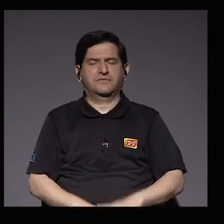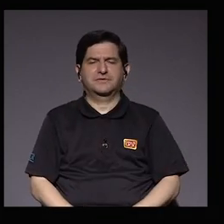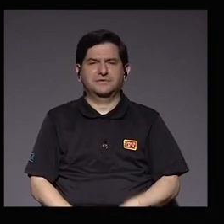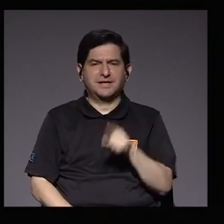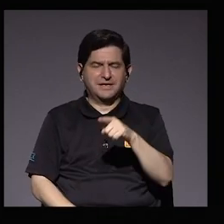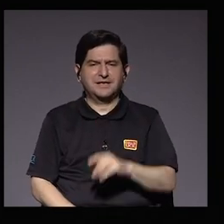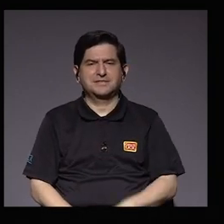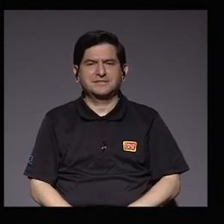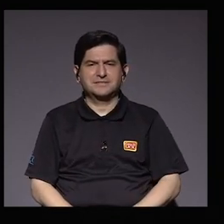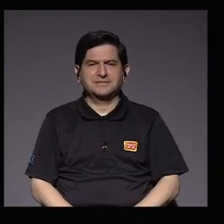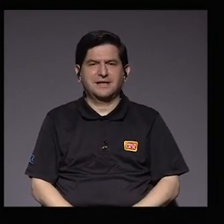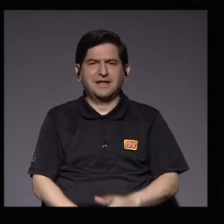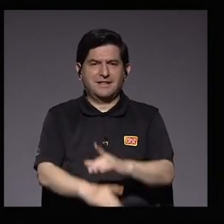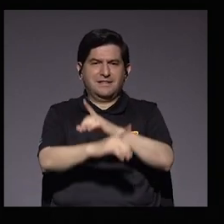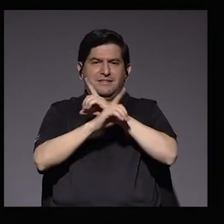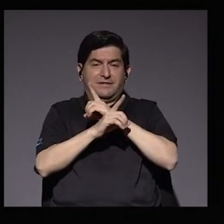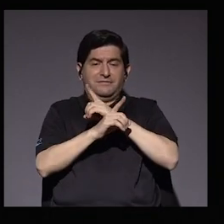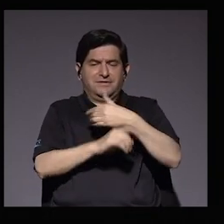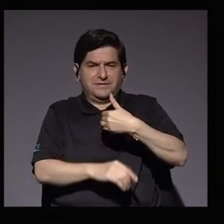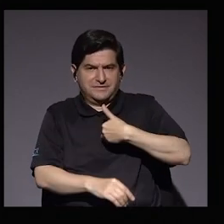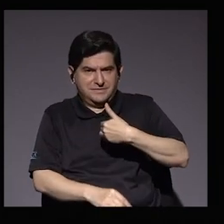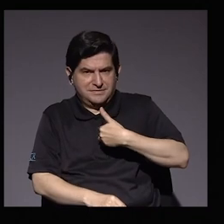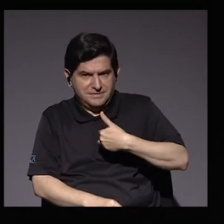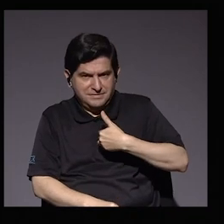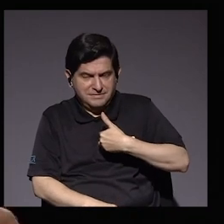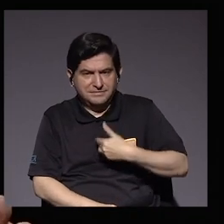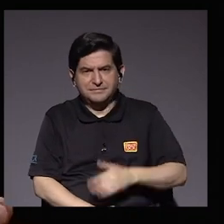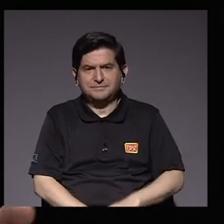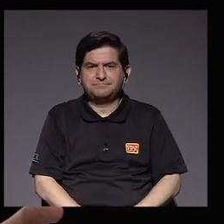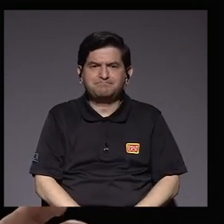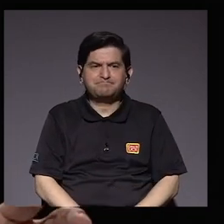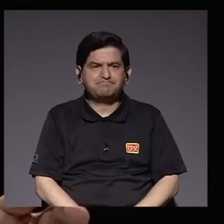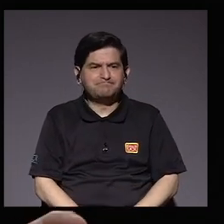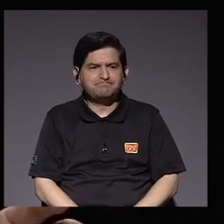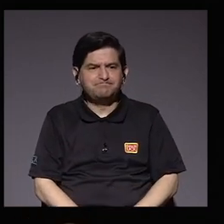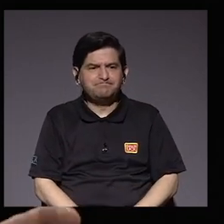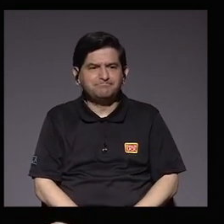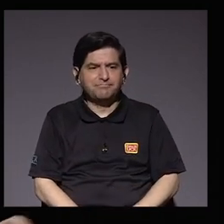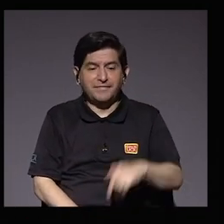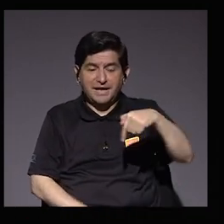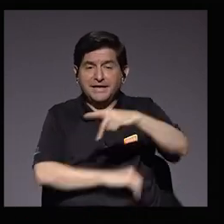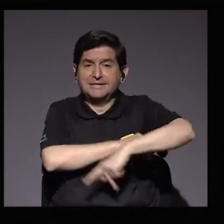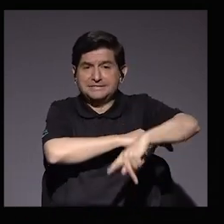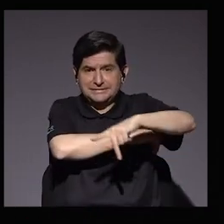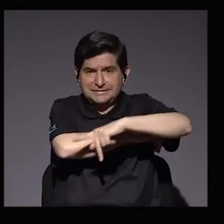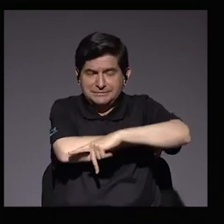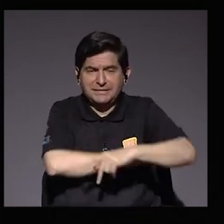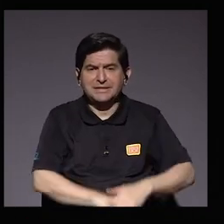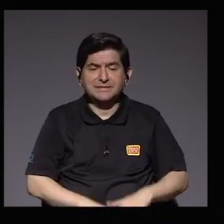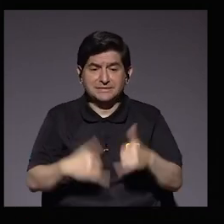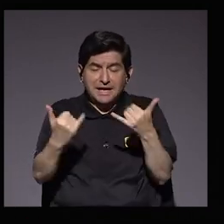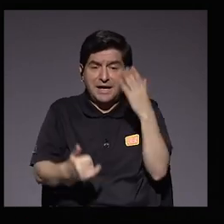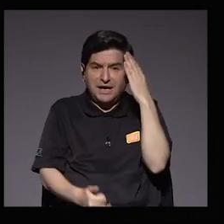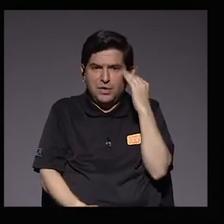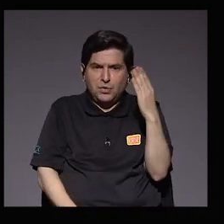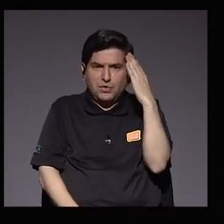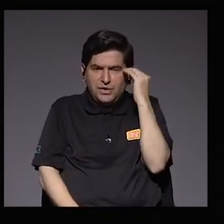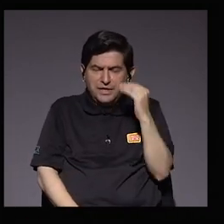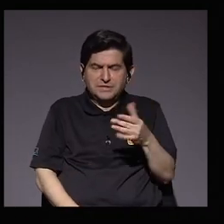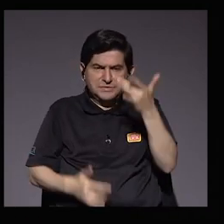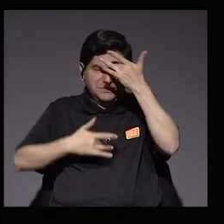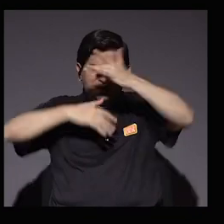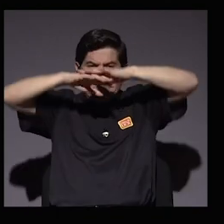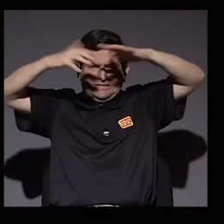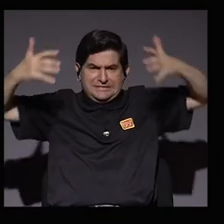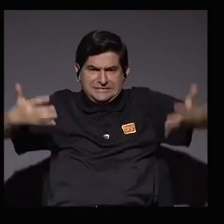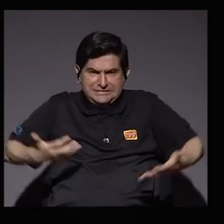esa inmunidad, digo, de parte del territorio nacional que vivencia en este momento la